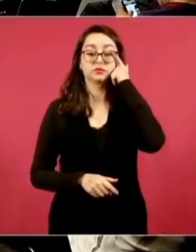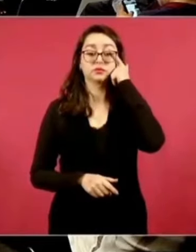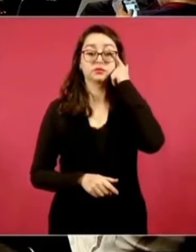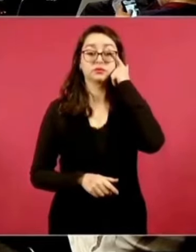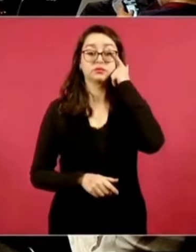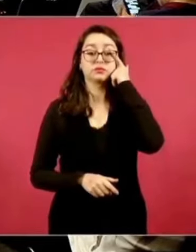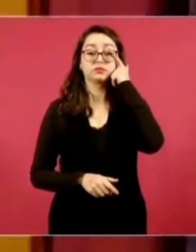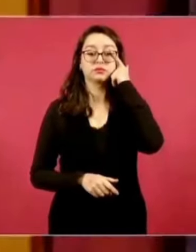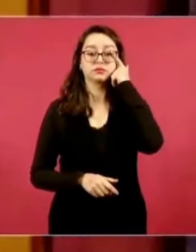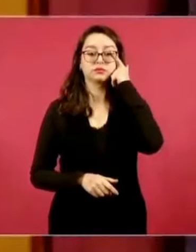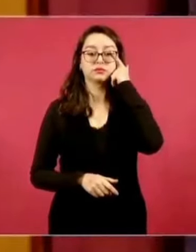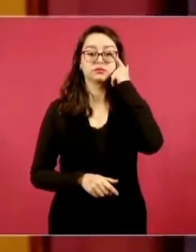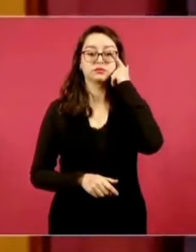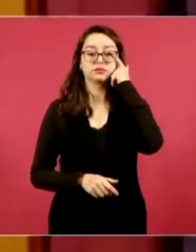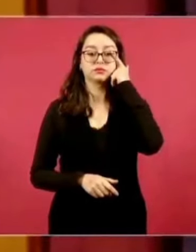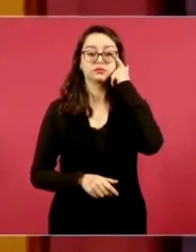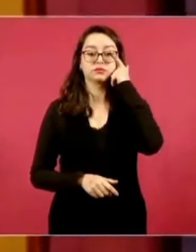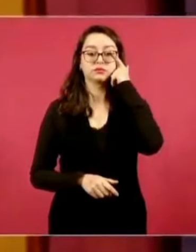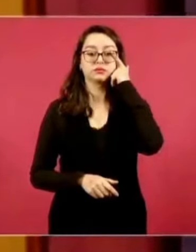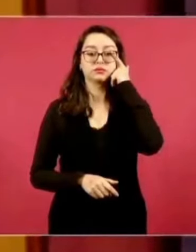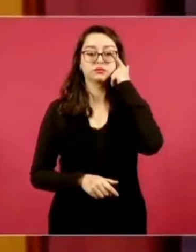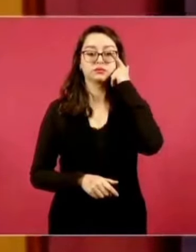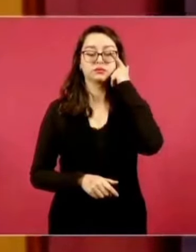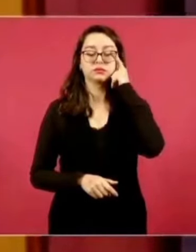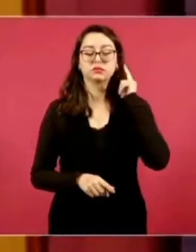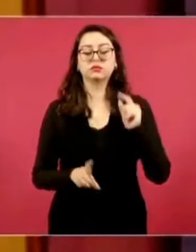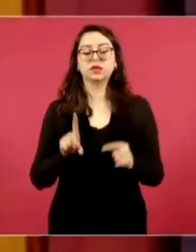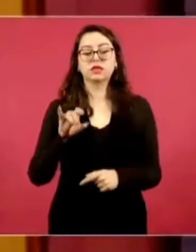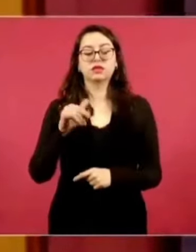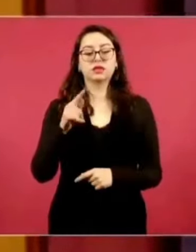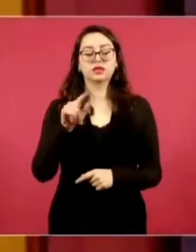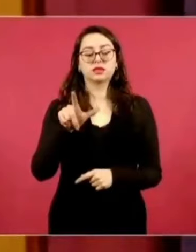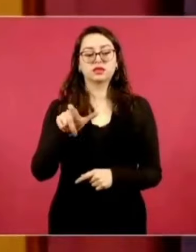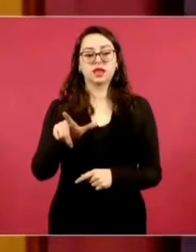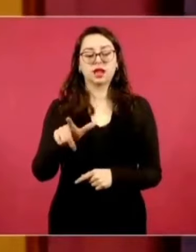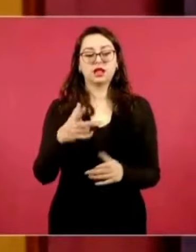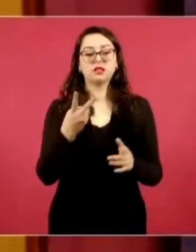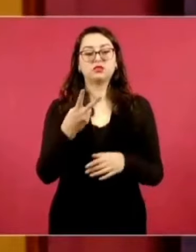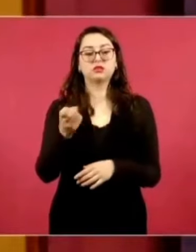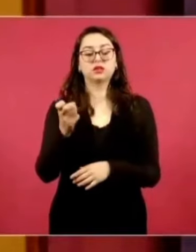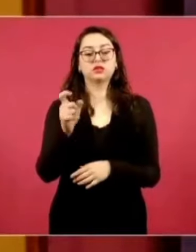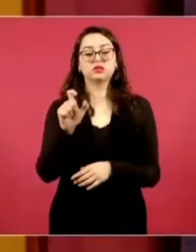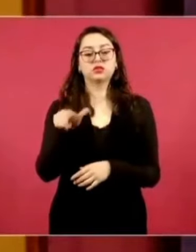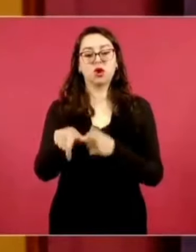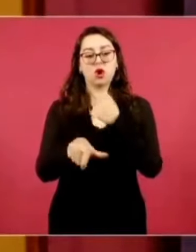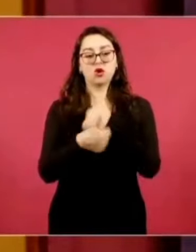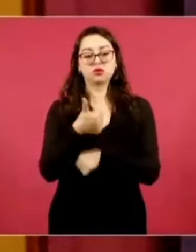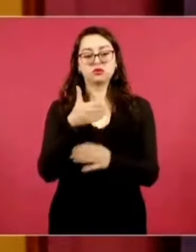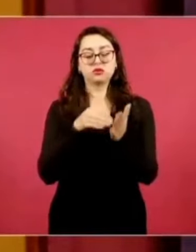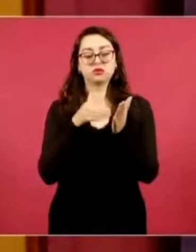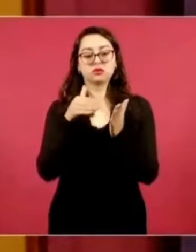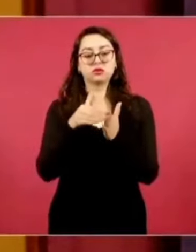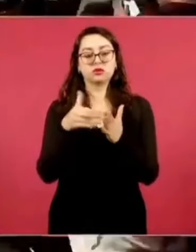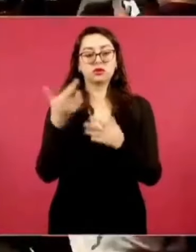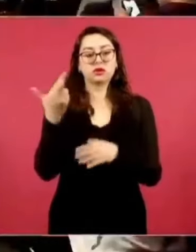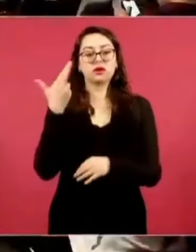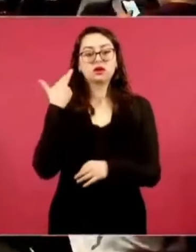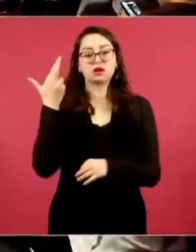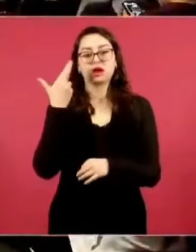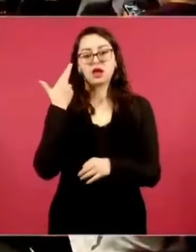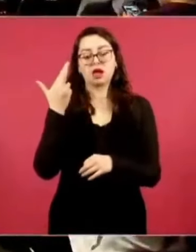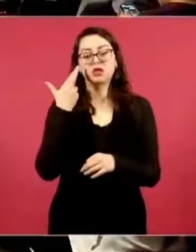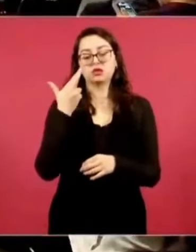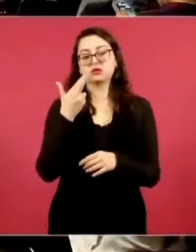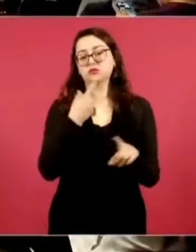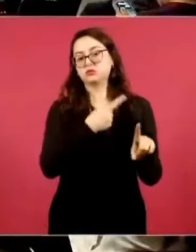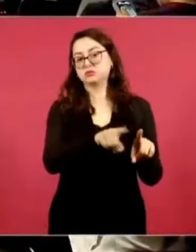Agavis Digital, doscientos once millones. Radiodifusoras Asociadas,